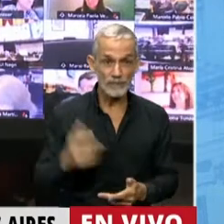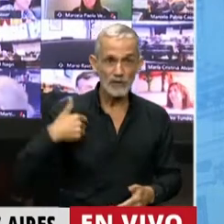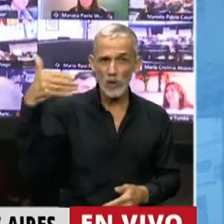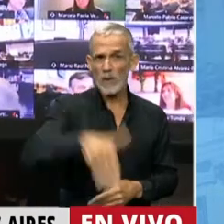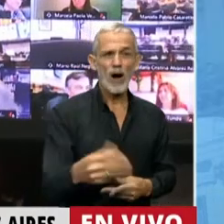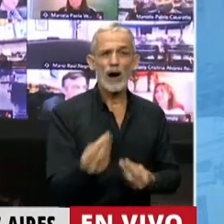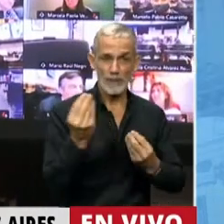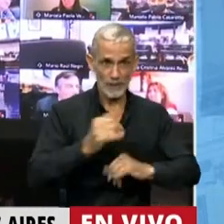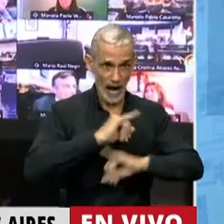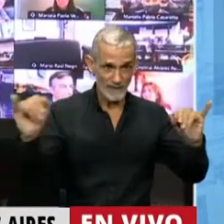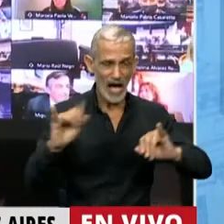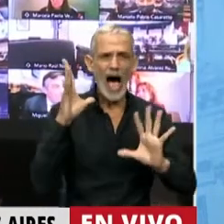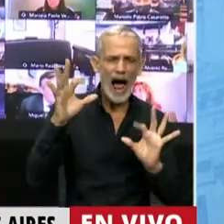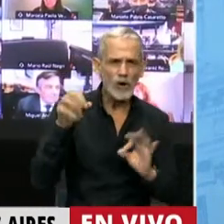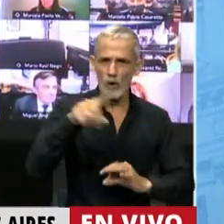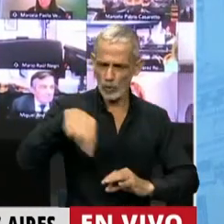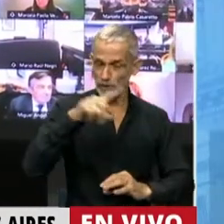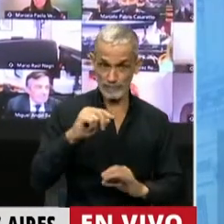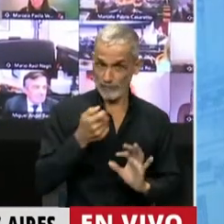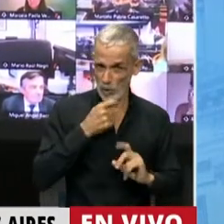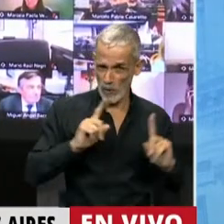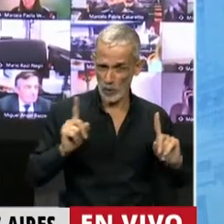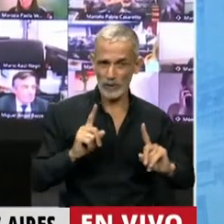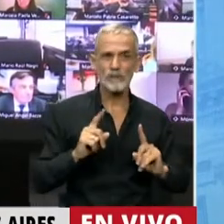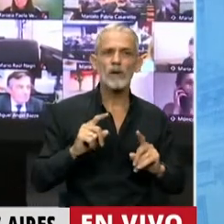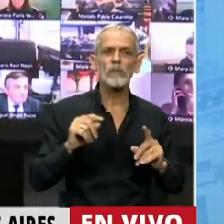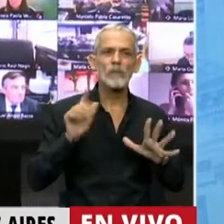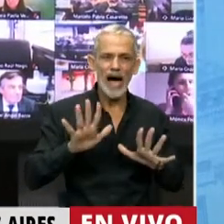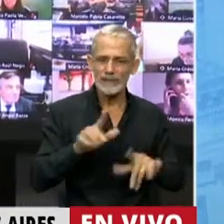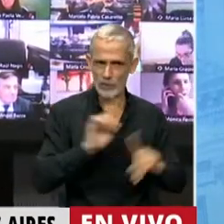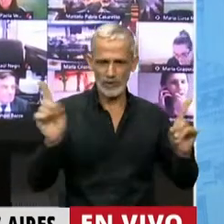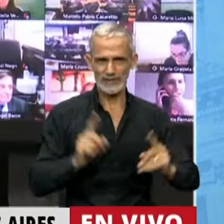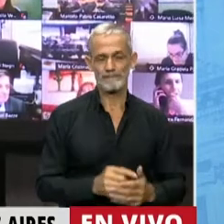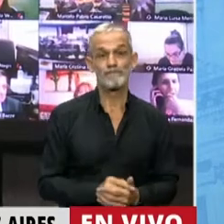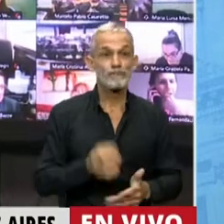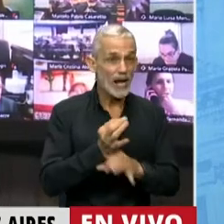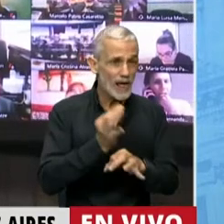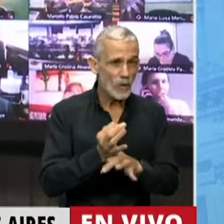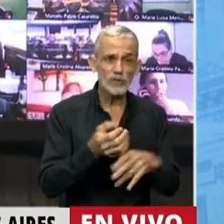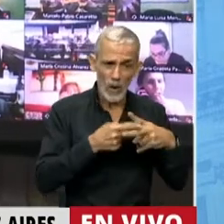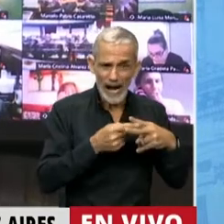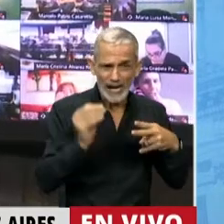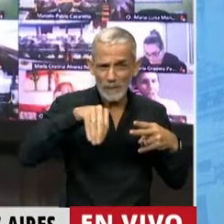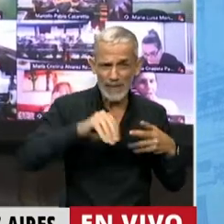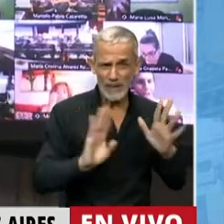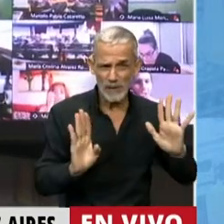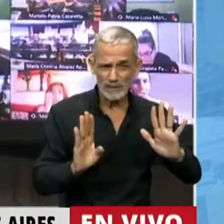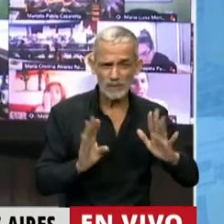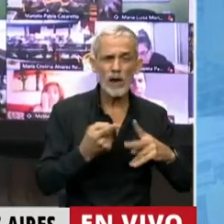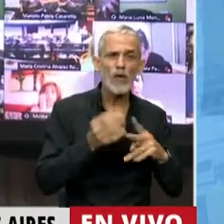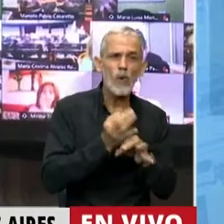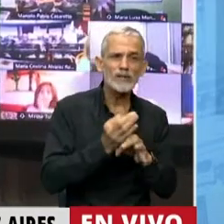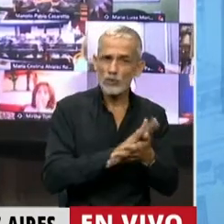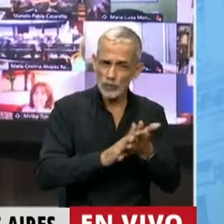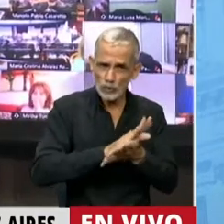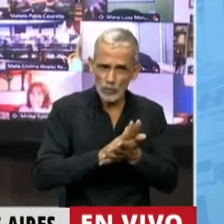vengo a decirles algo que les va a sonar polémico. De ninguna manera. La educación es una herramienta más. Pero la educación